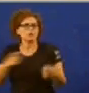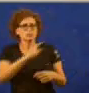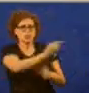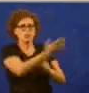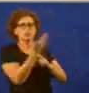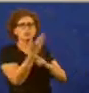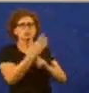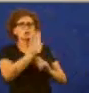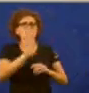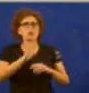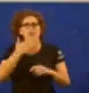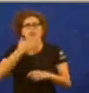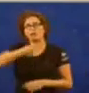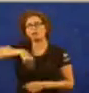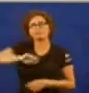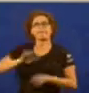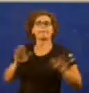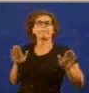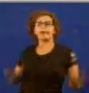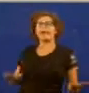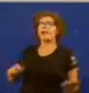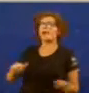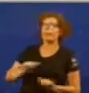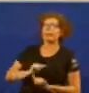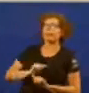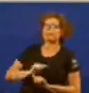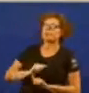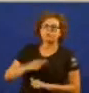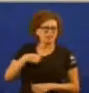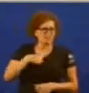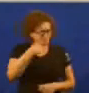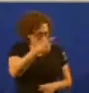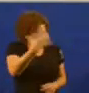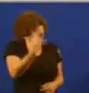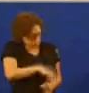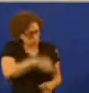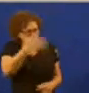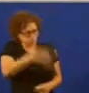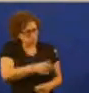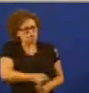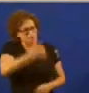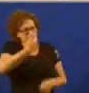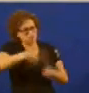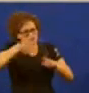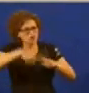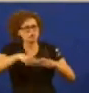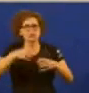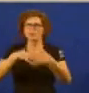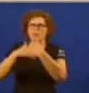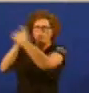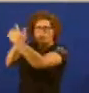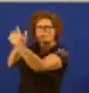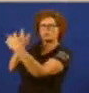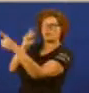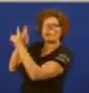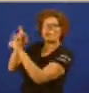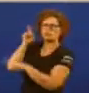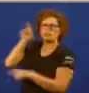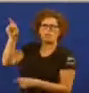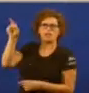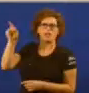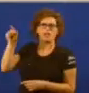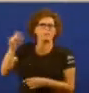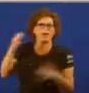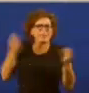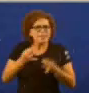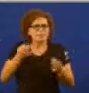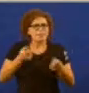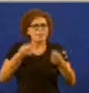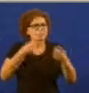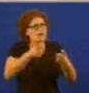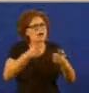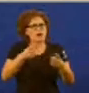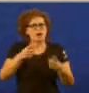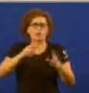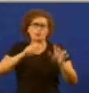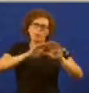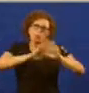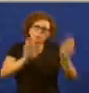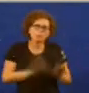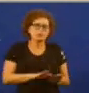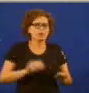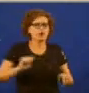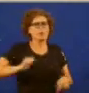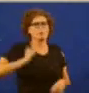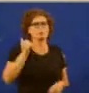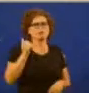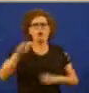a pasividade nos decimos de que se pode facer máis que se pode loitar contra eles pero demos unha última oportunidade de rectificar